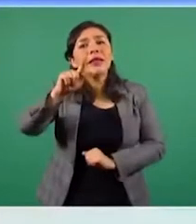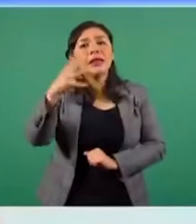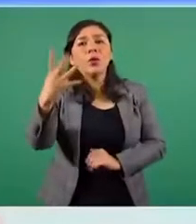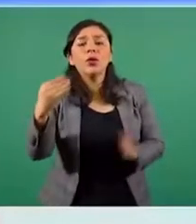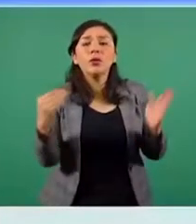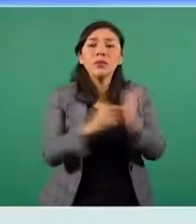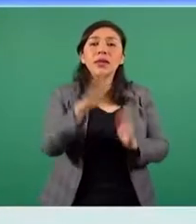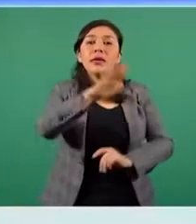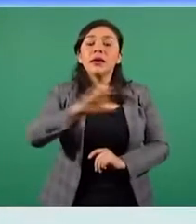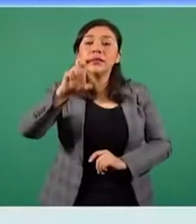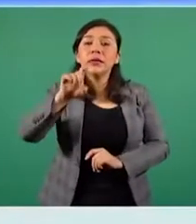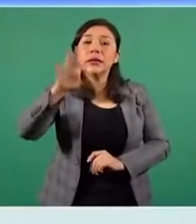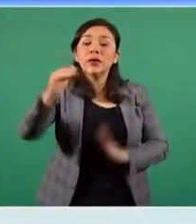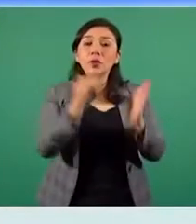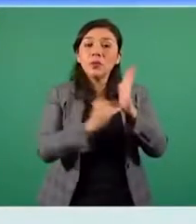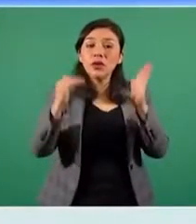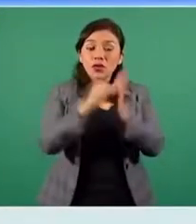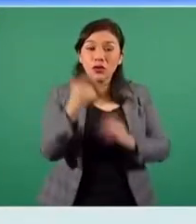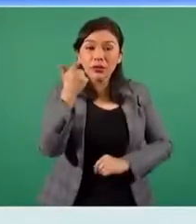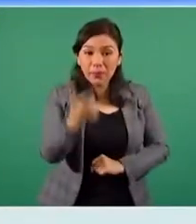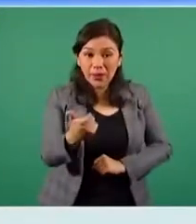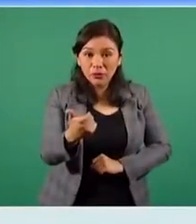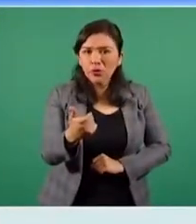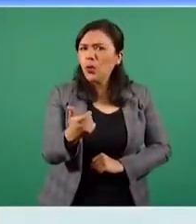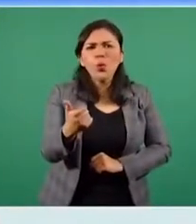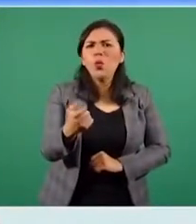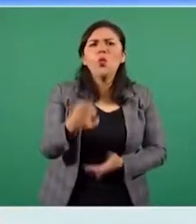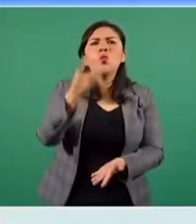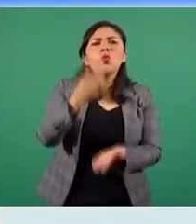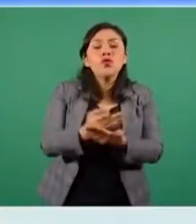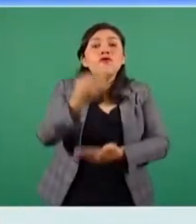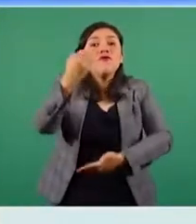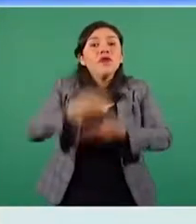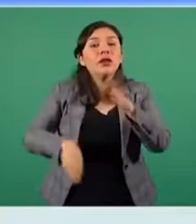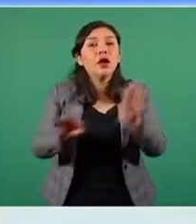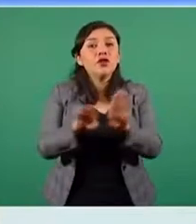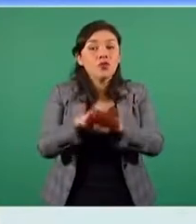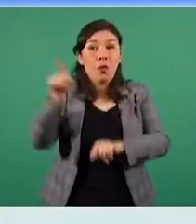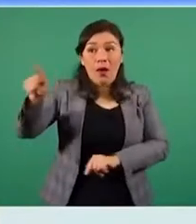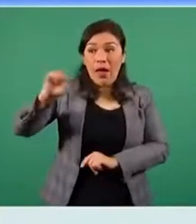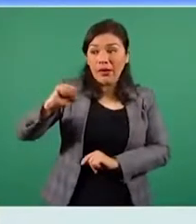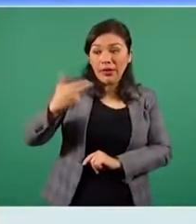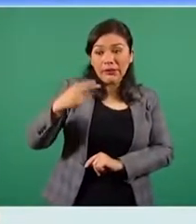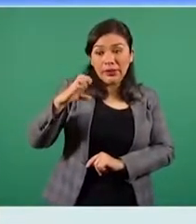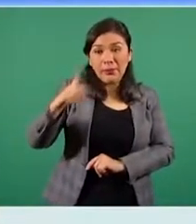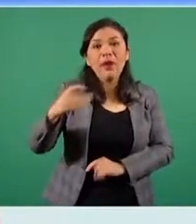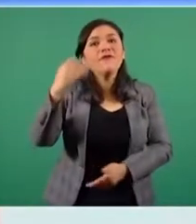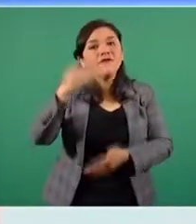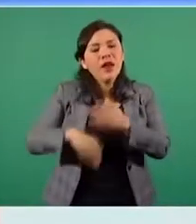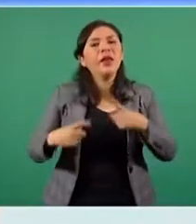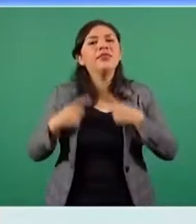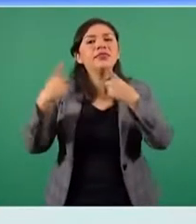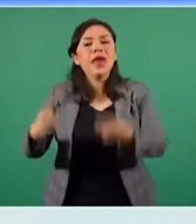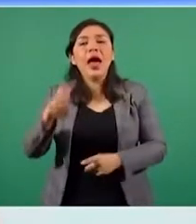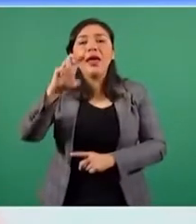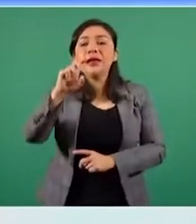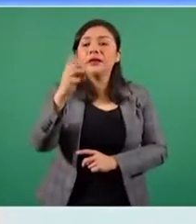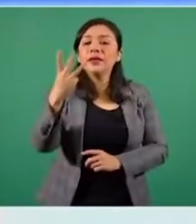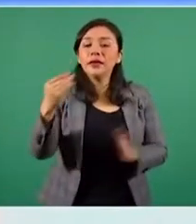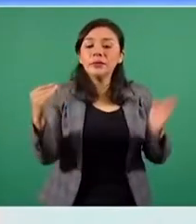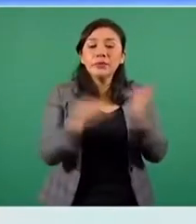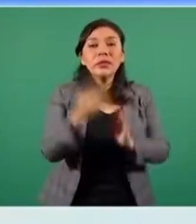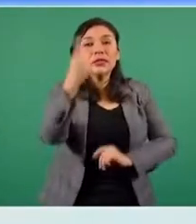535 millones de pesos, únicamente falta que la Secretaría de Hacienda le asigne 33 mil